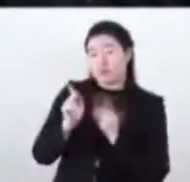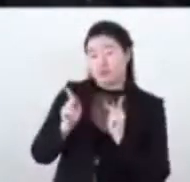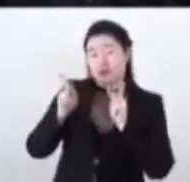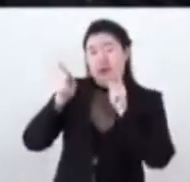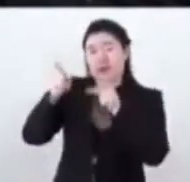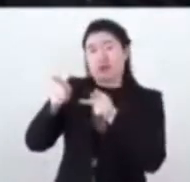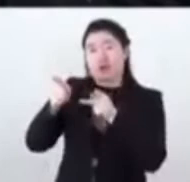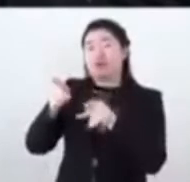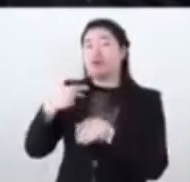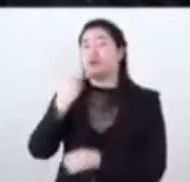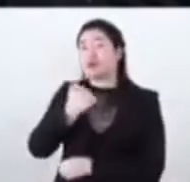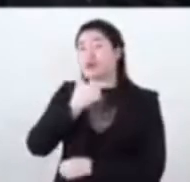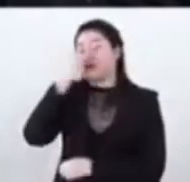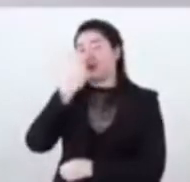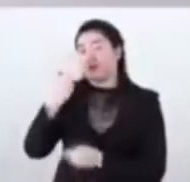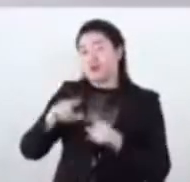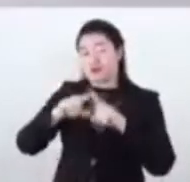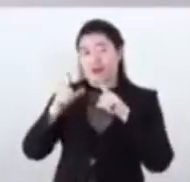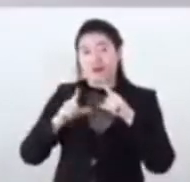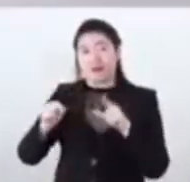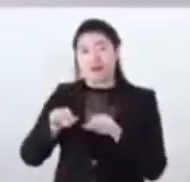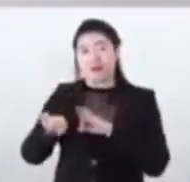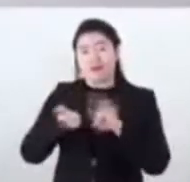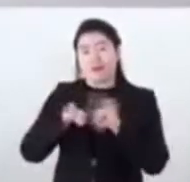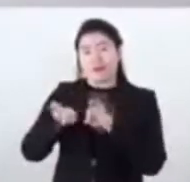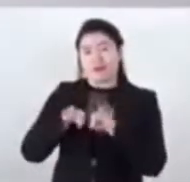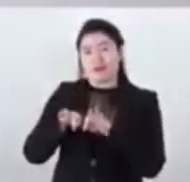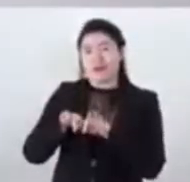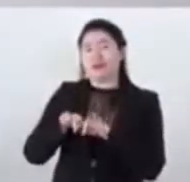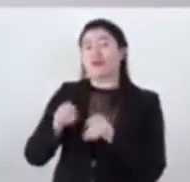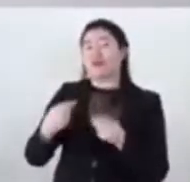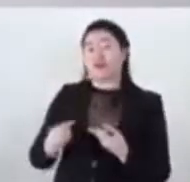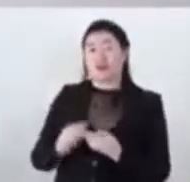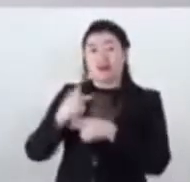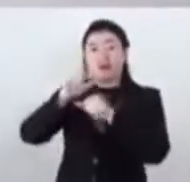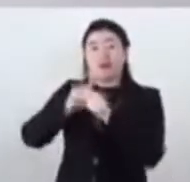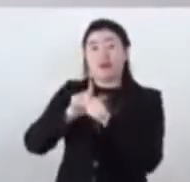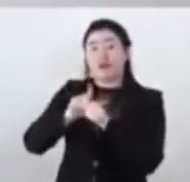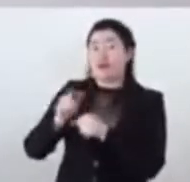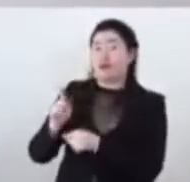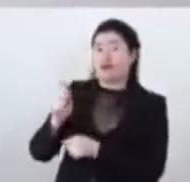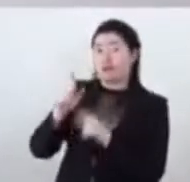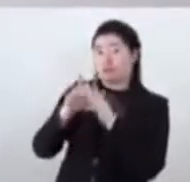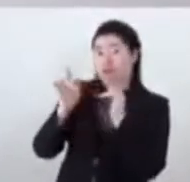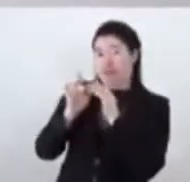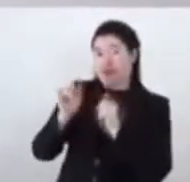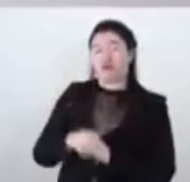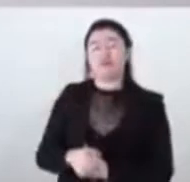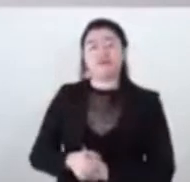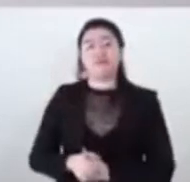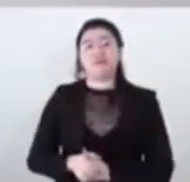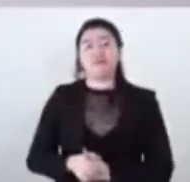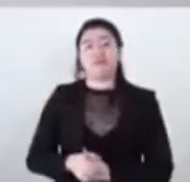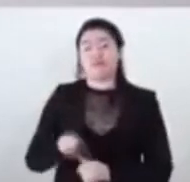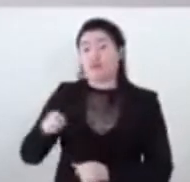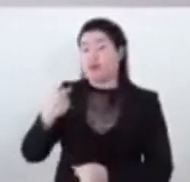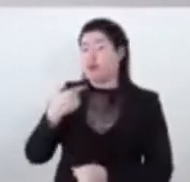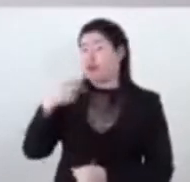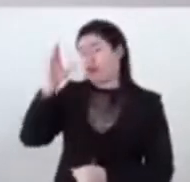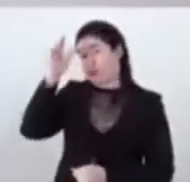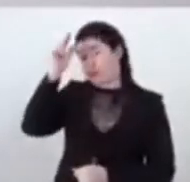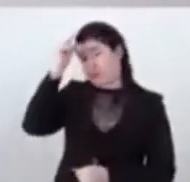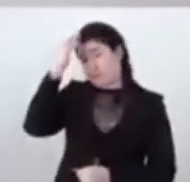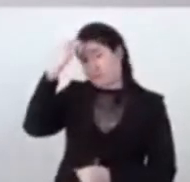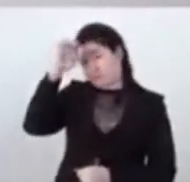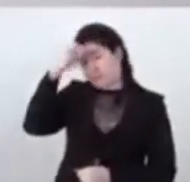en la Escuela Nacional de Trabajos Públicos del Estado en París, Francia. Especialista en estructuras de acero, ingeniero de